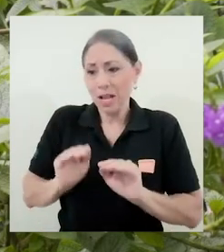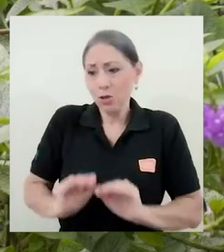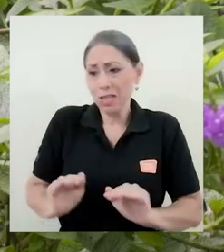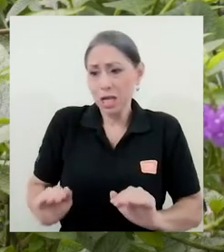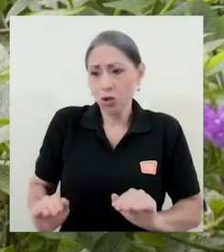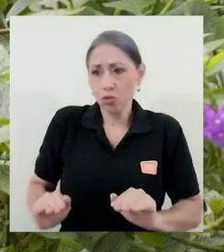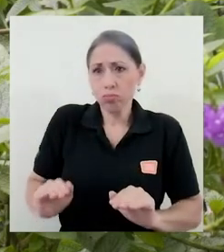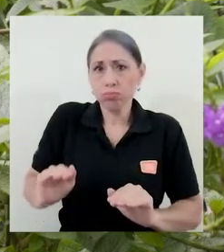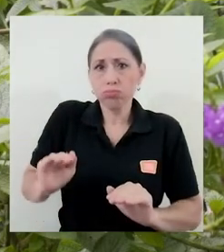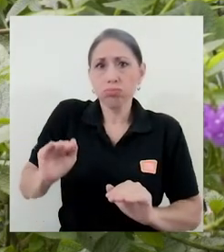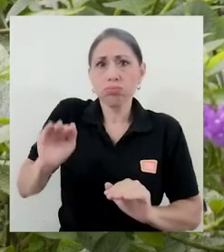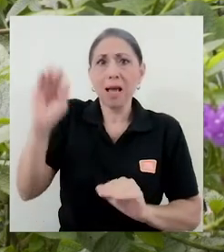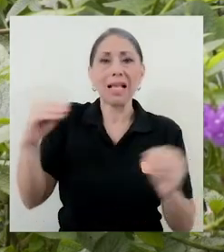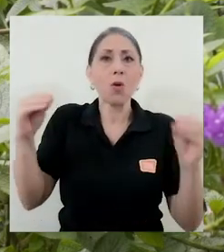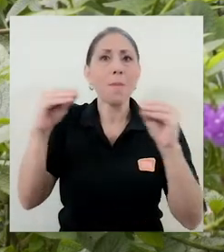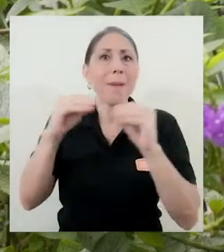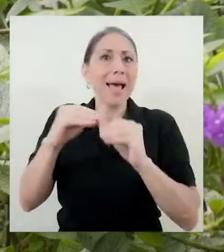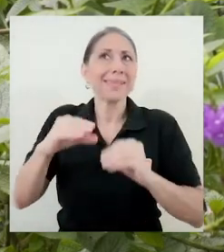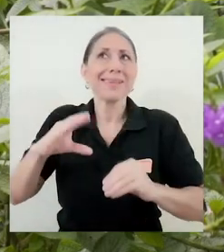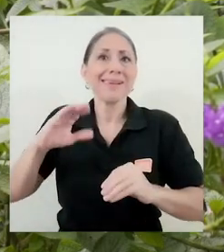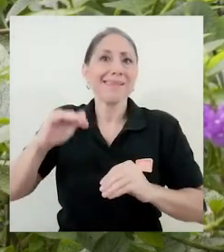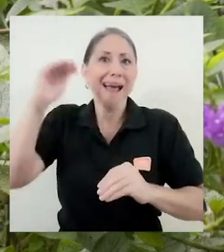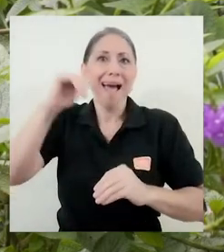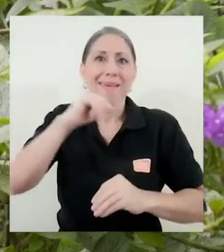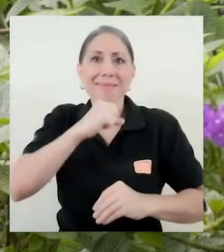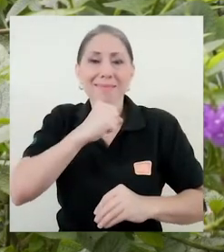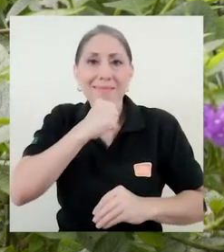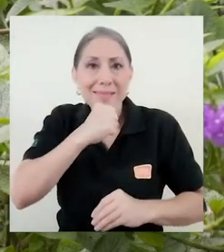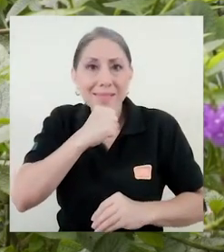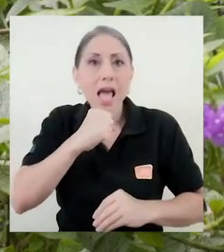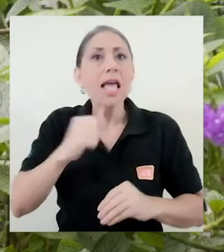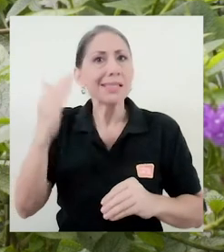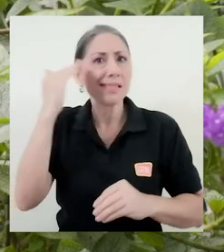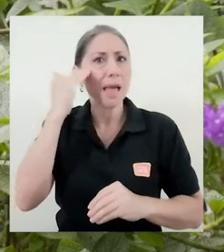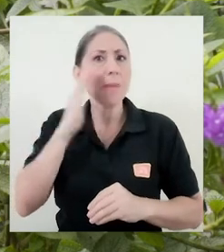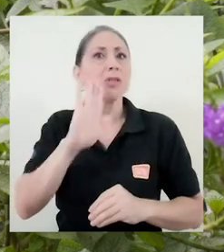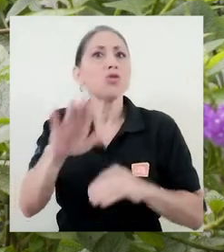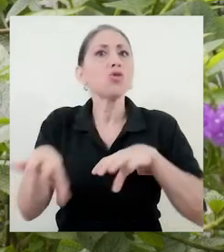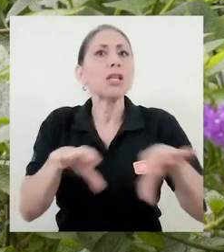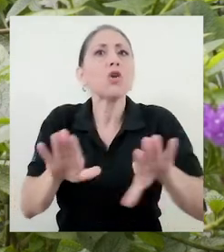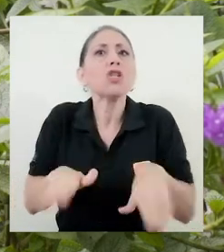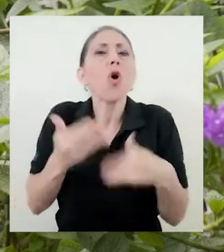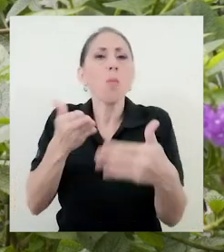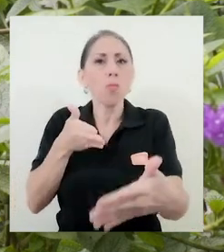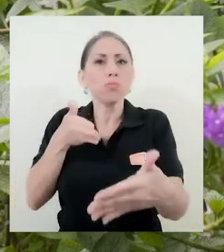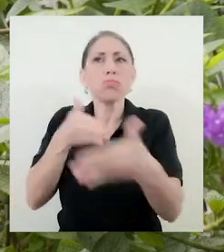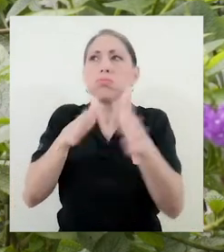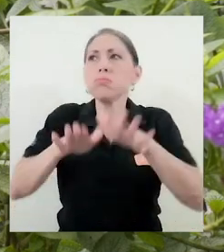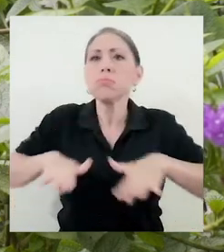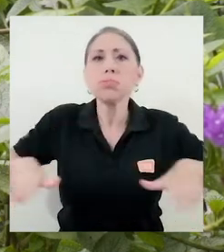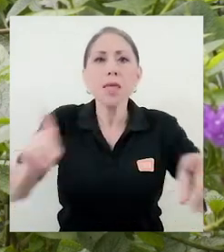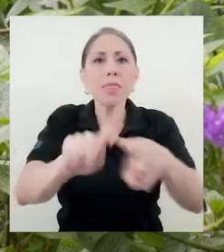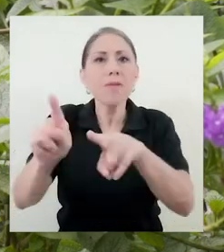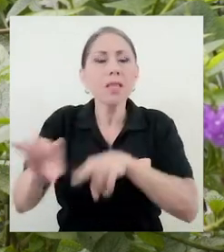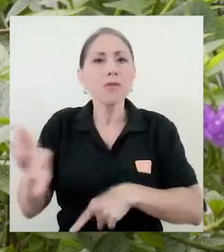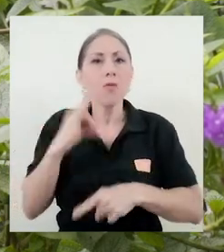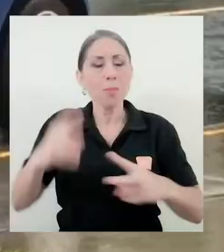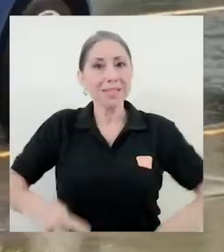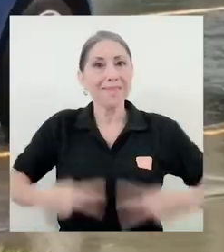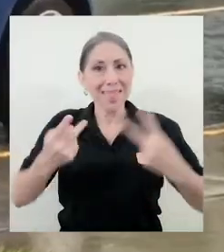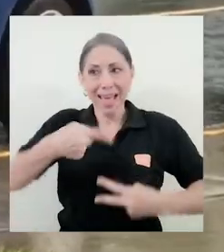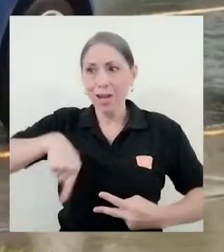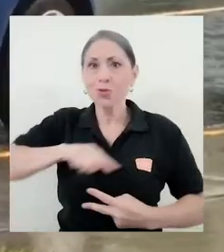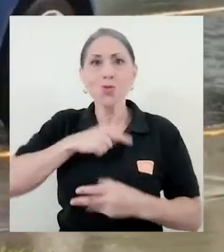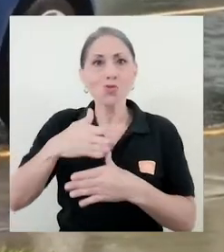pequeños hasta los mayores sepan reconocer el peso de sus acciones sobre las redes de vida en las que coexistimos.